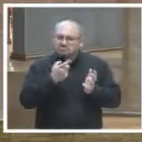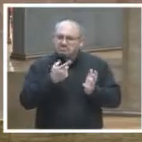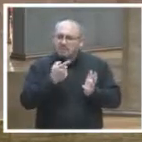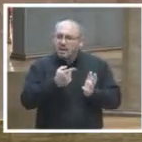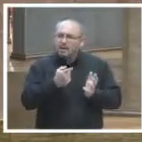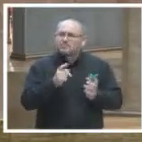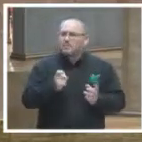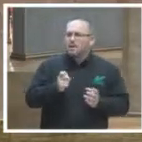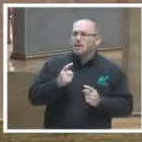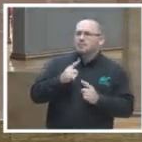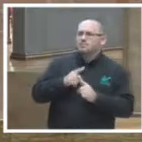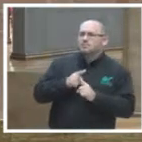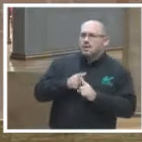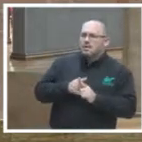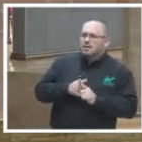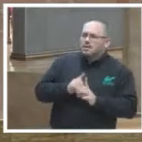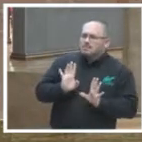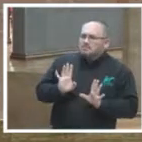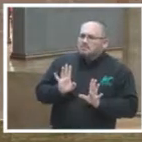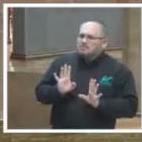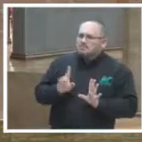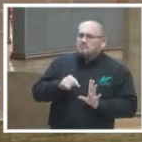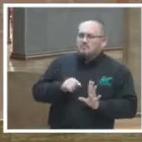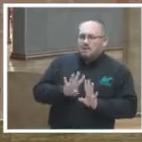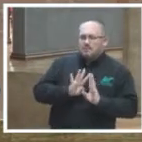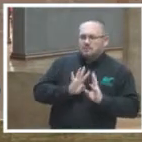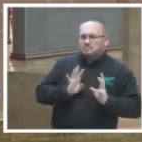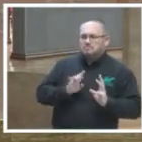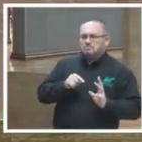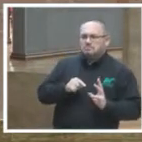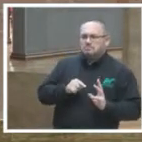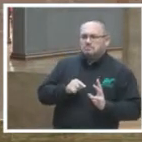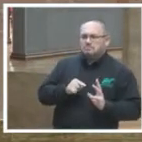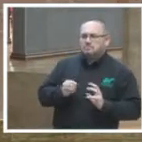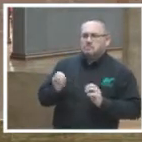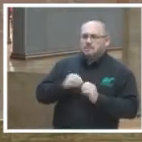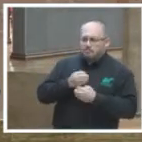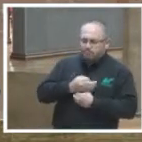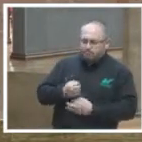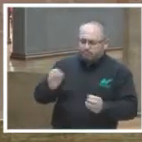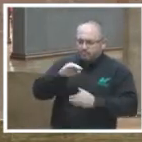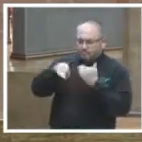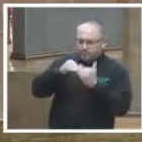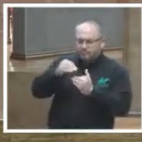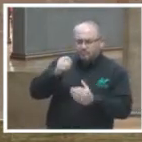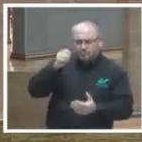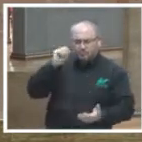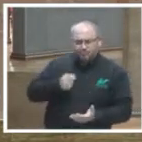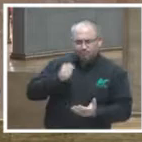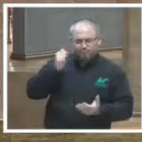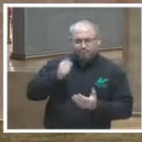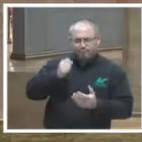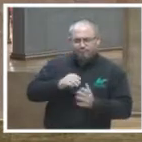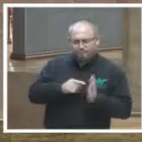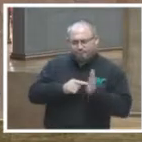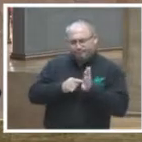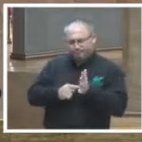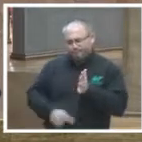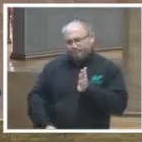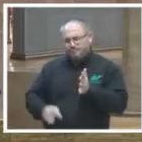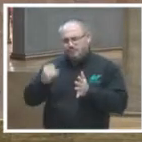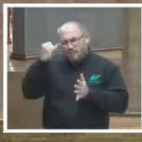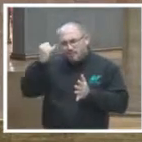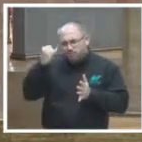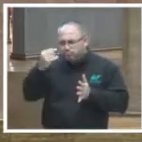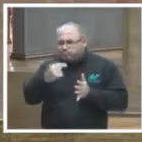eso es bueno el hecho es de que el tribunal está publicando todas sus sentencias sus tesis su